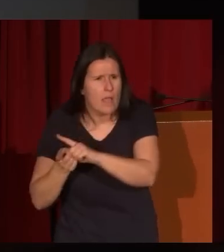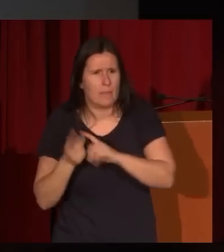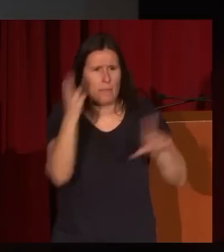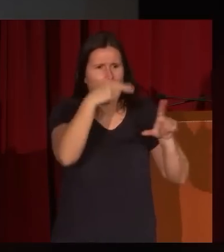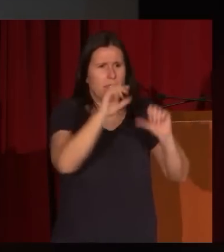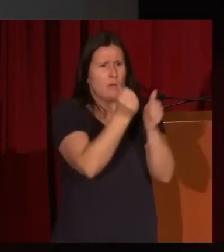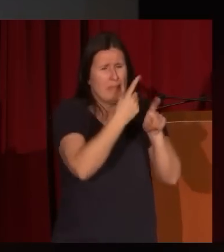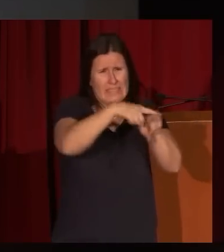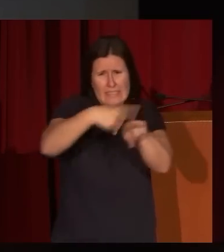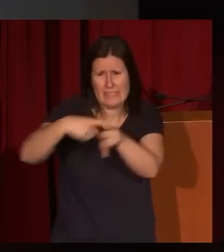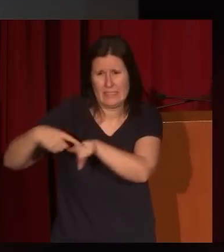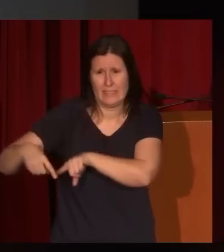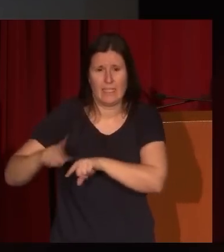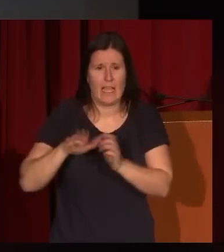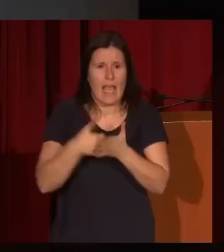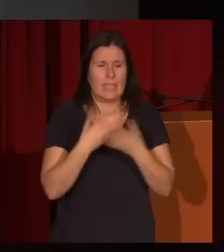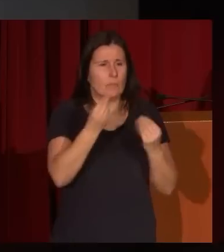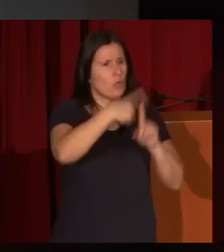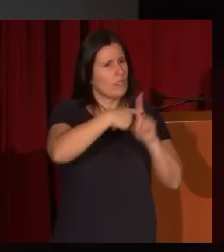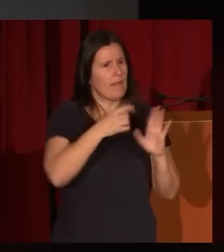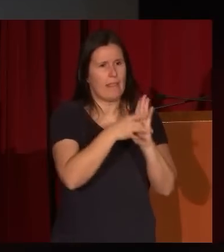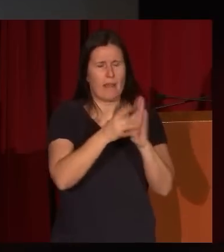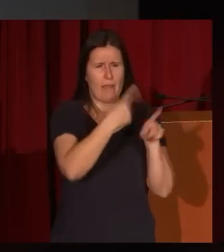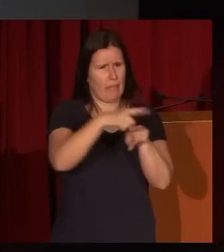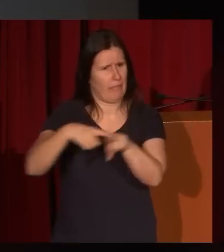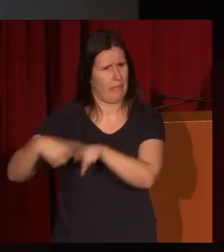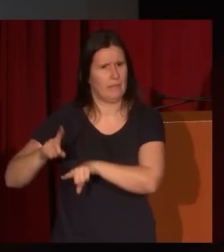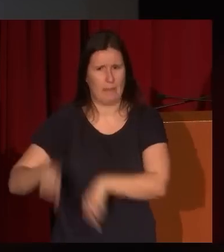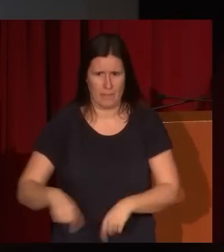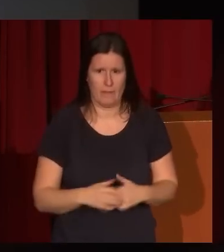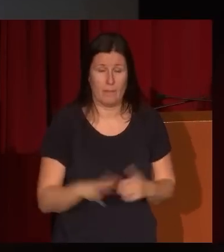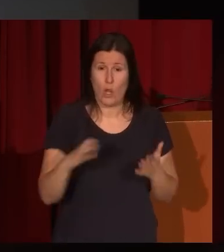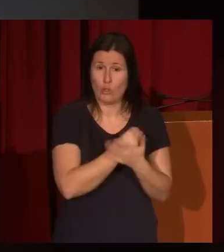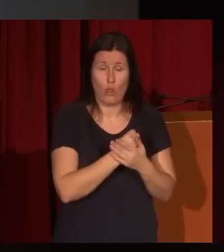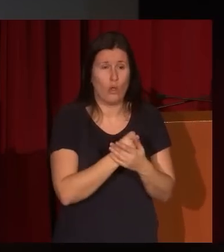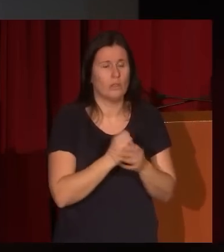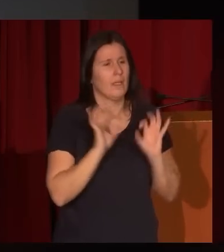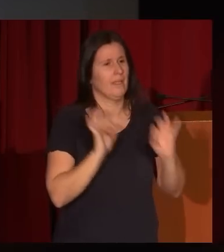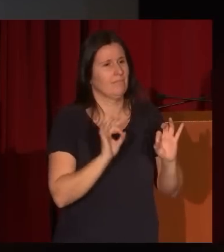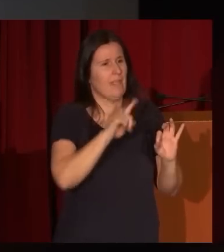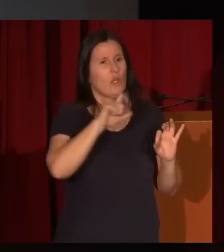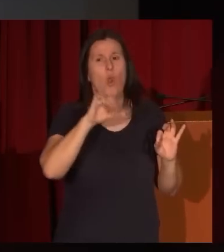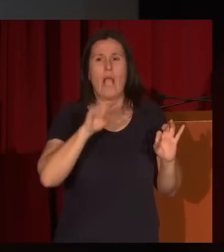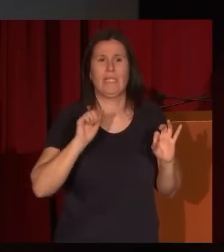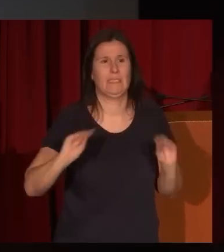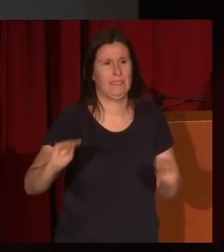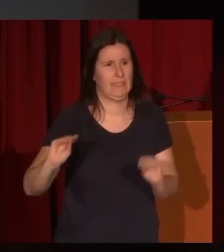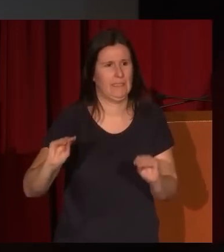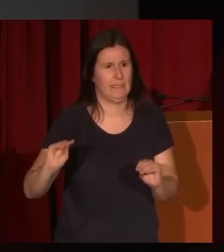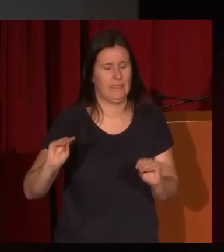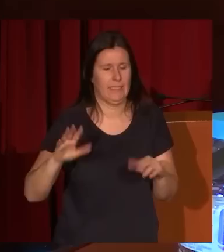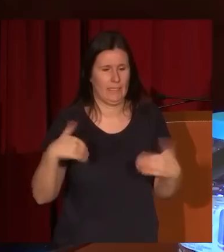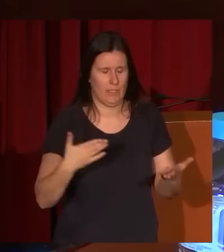de muchas maneras diferentes, con muchos niveles de calidad diferentes, pero todos son Eugenio Lucas, con lo cual el problema